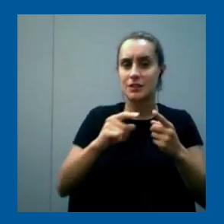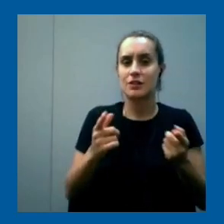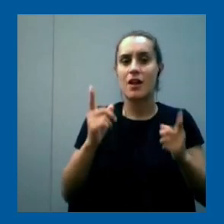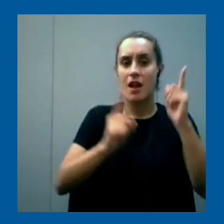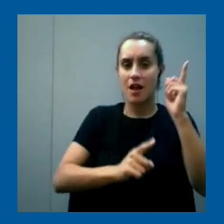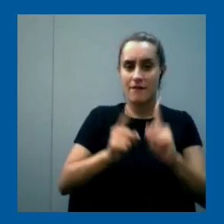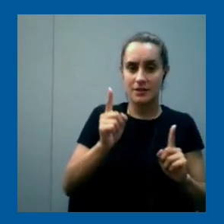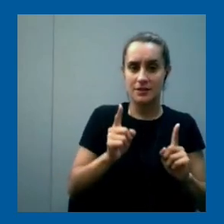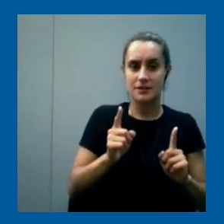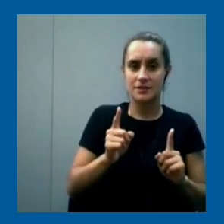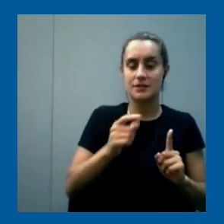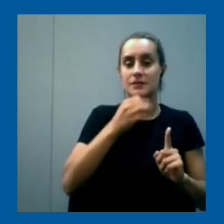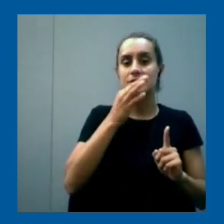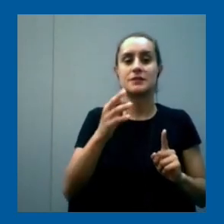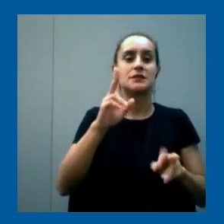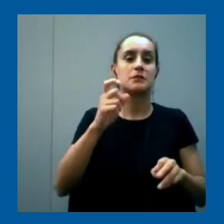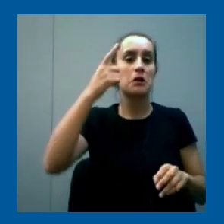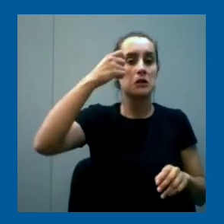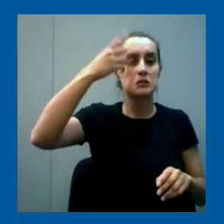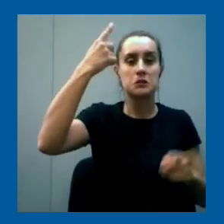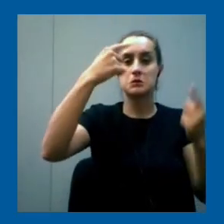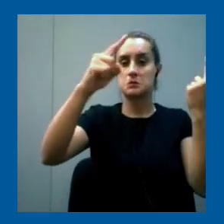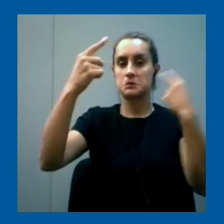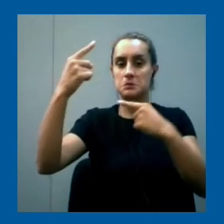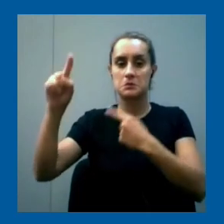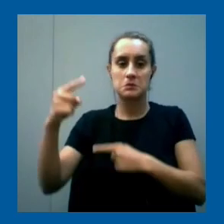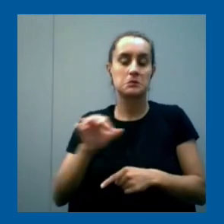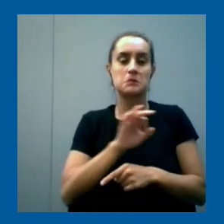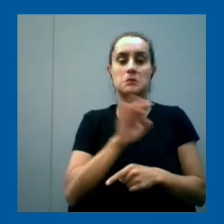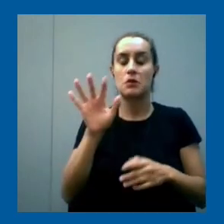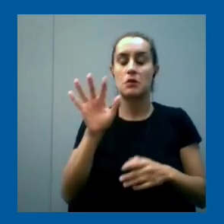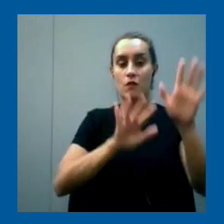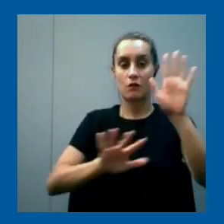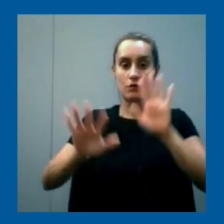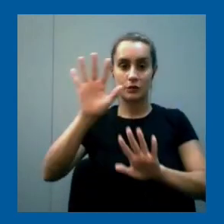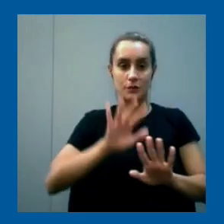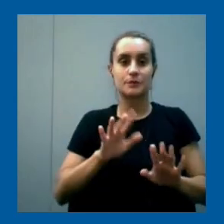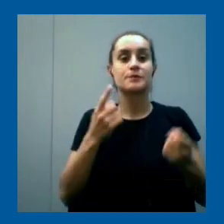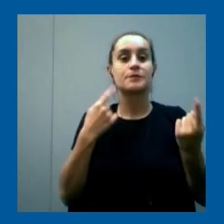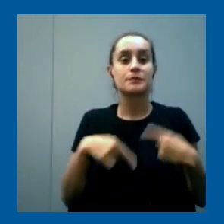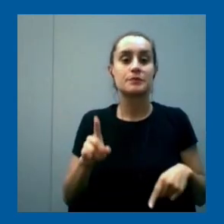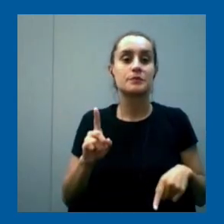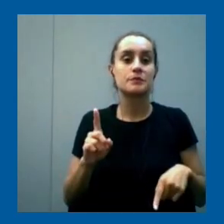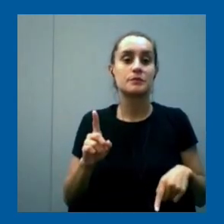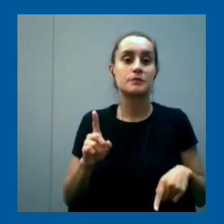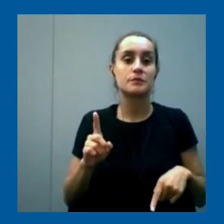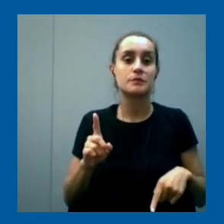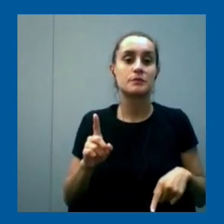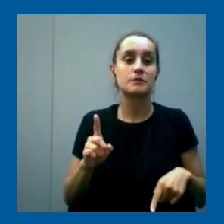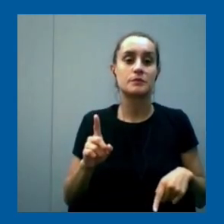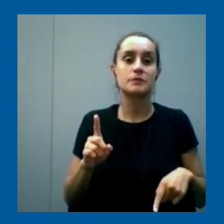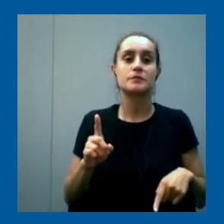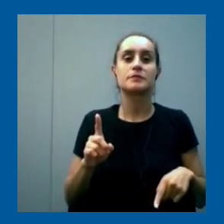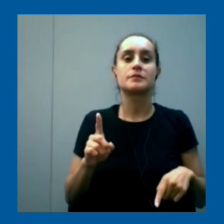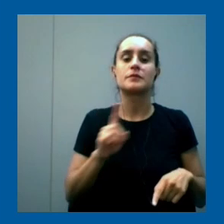estos conceptos de manera indistinta o, digamos, a veces confunde un poco. Entonces, sin ir